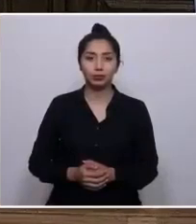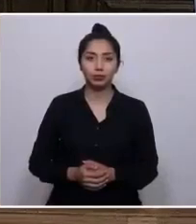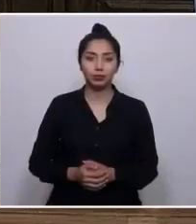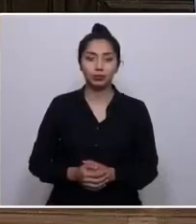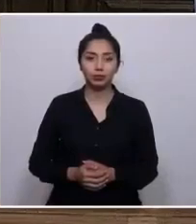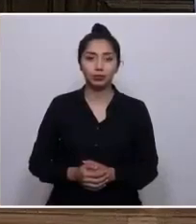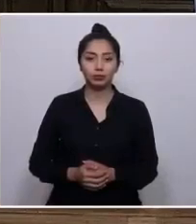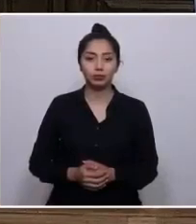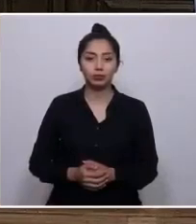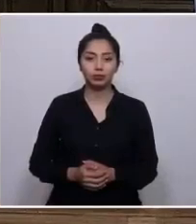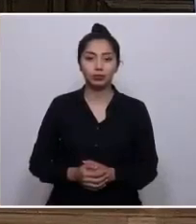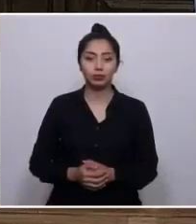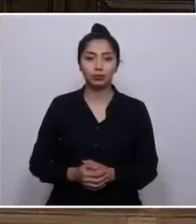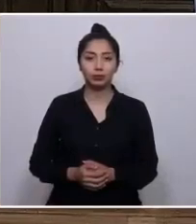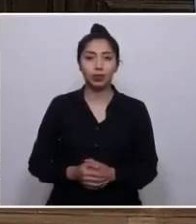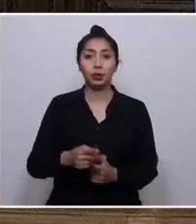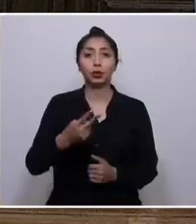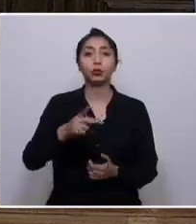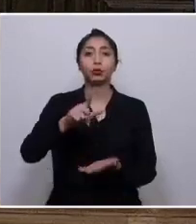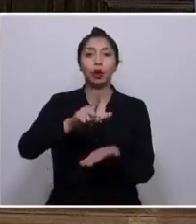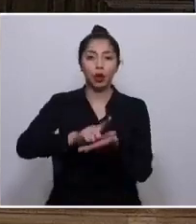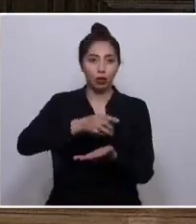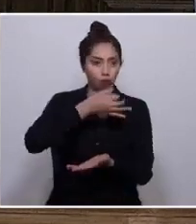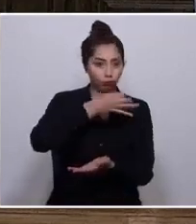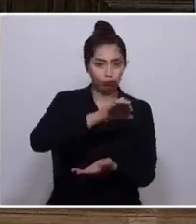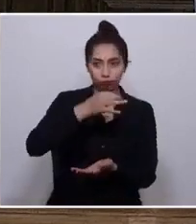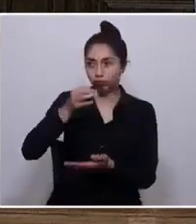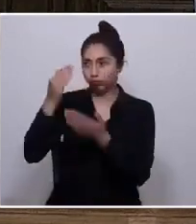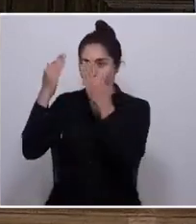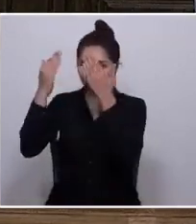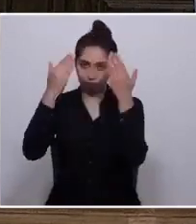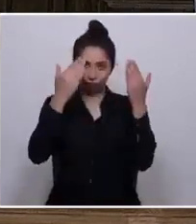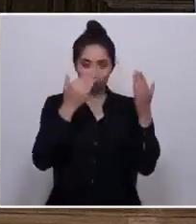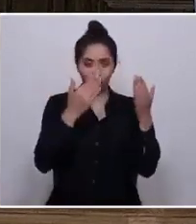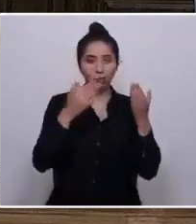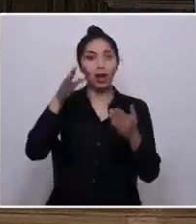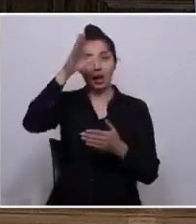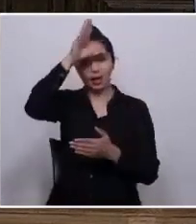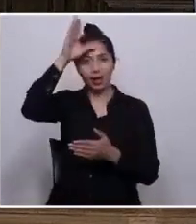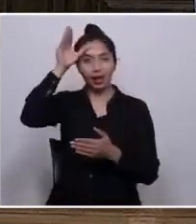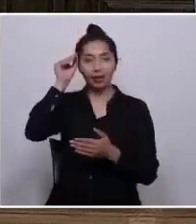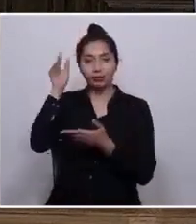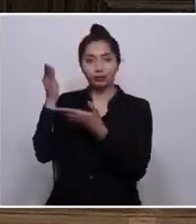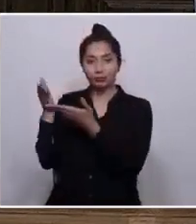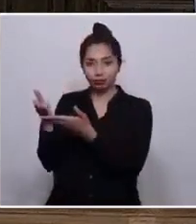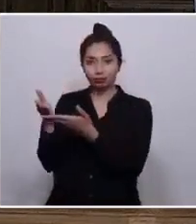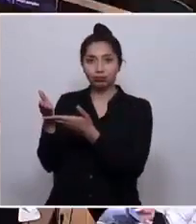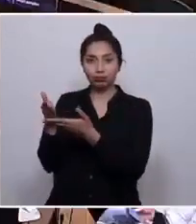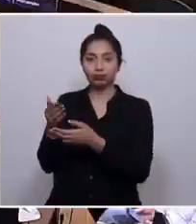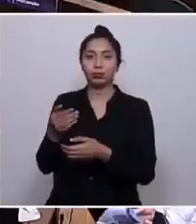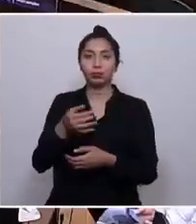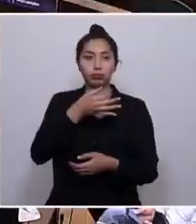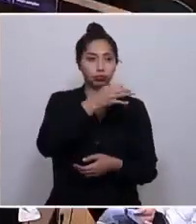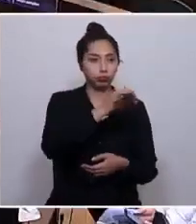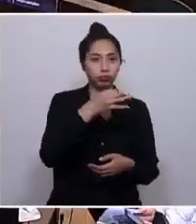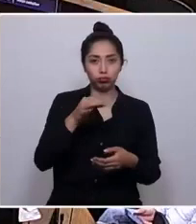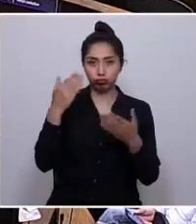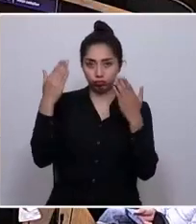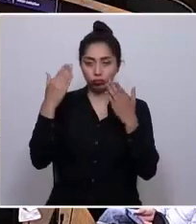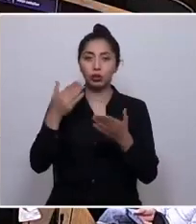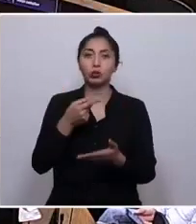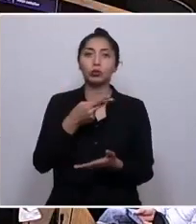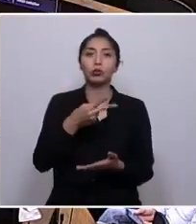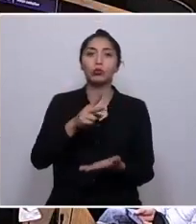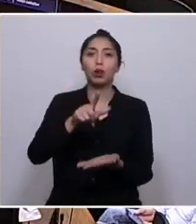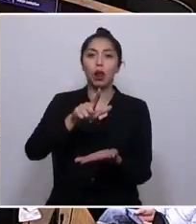Yuspa Garpa, Hachir Piri, Elisa Loncón Antileo y Hachir Piri, Elisa Wistanovic, Kamisaraki,